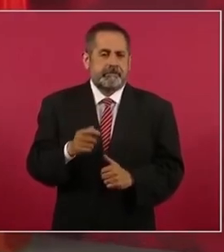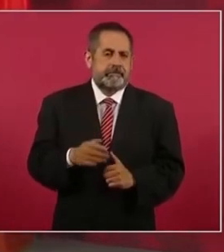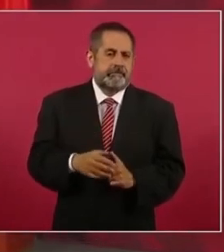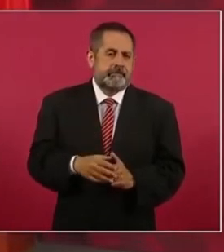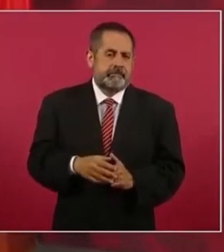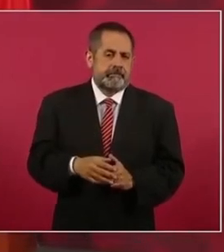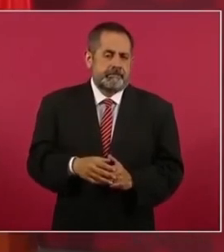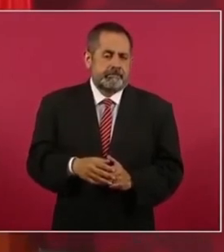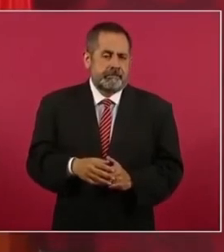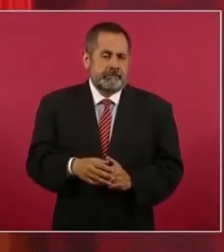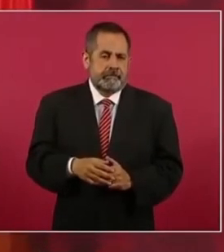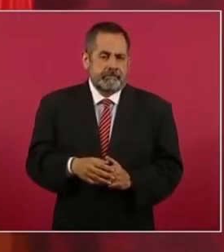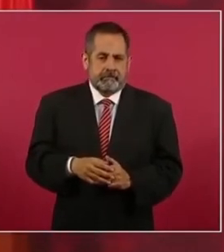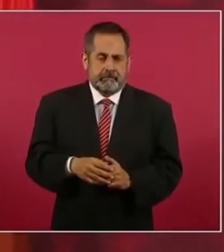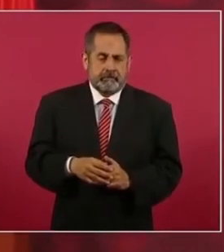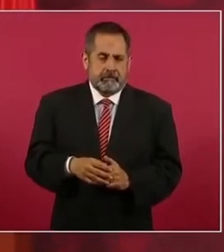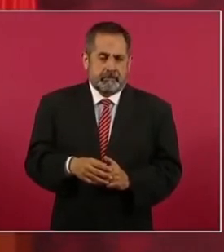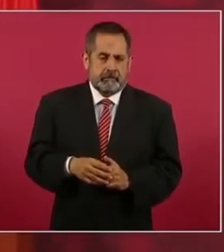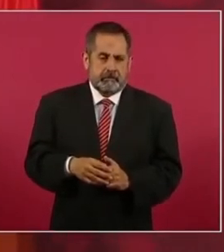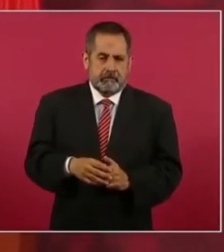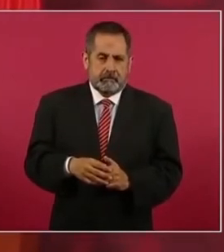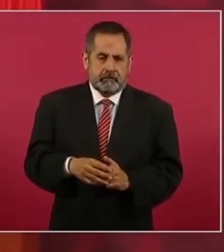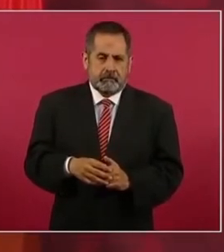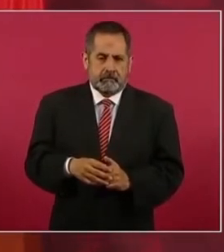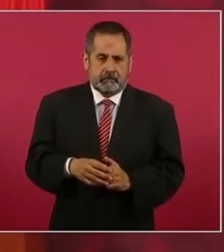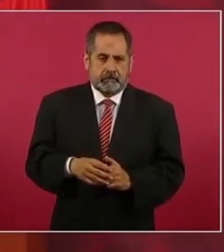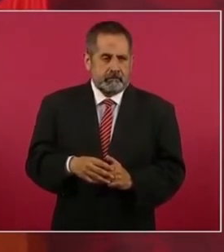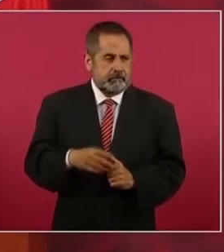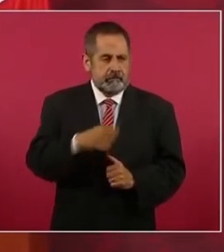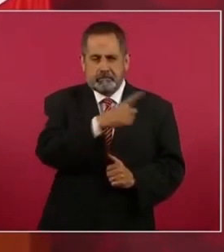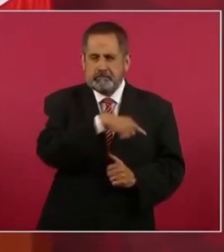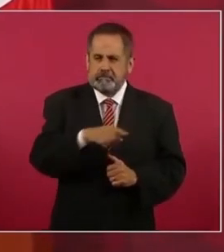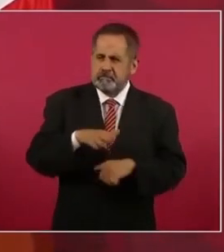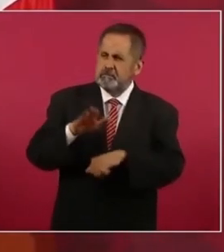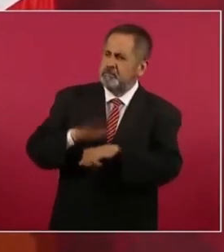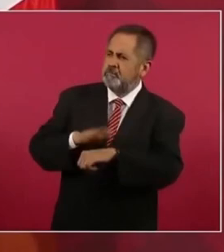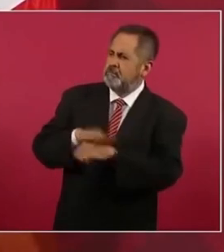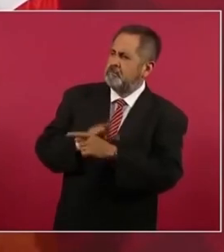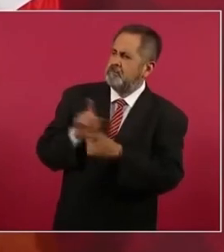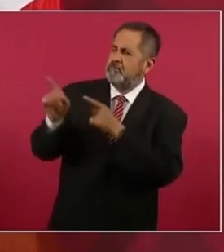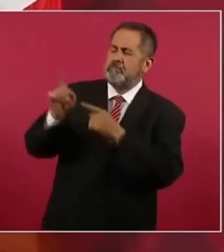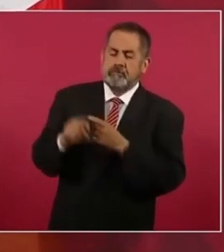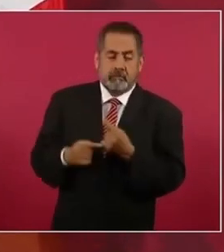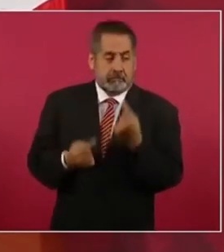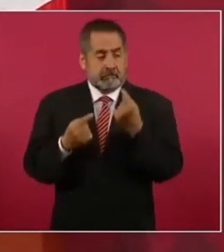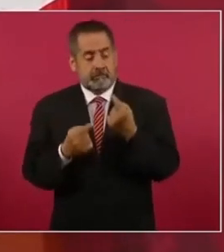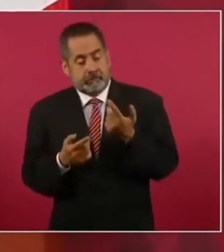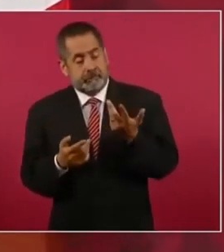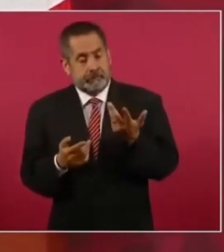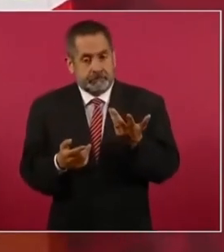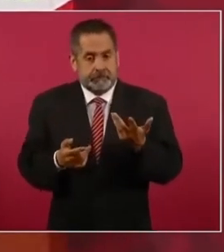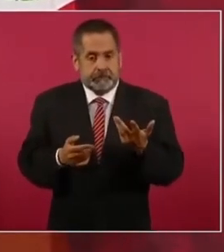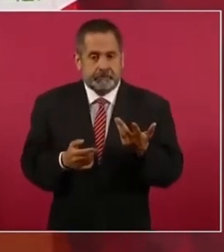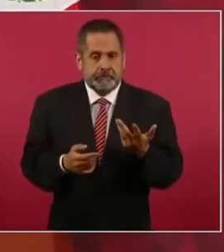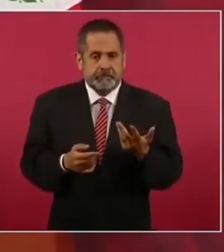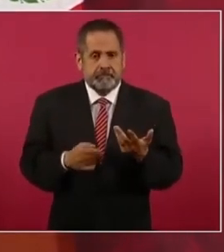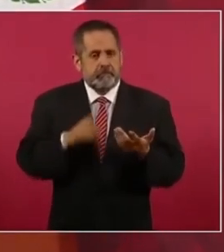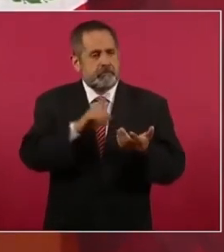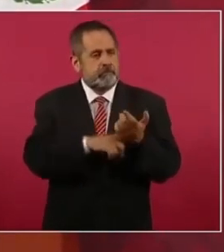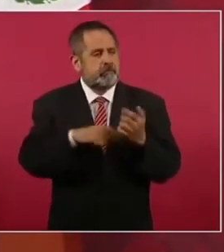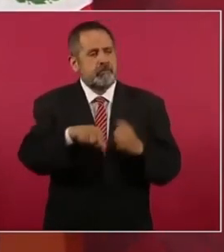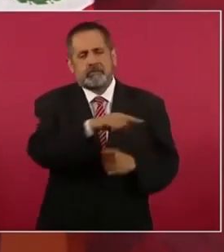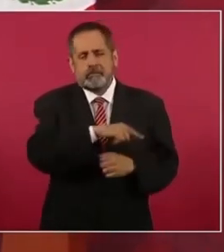un señalamiento que están